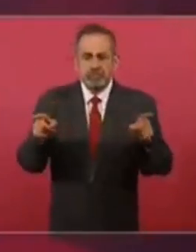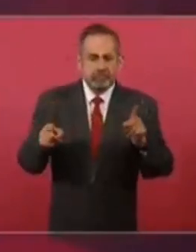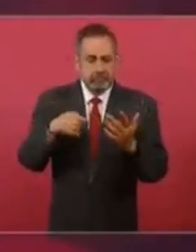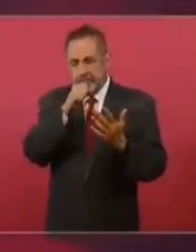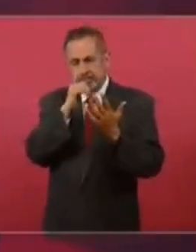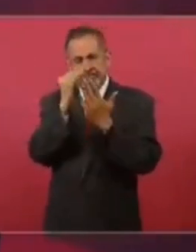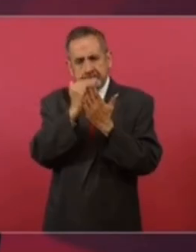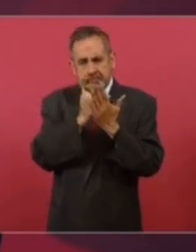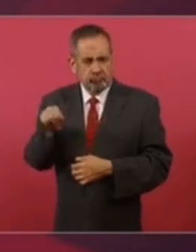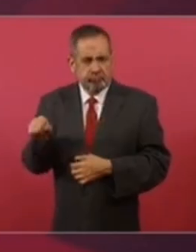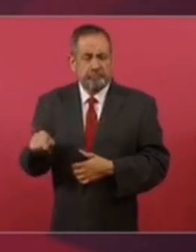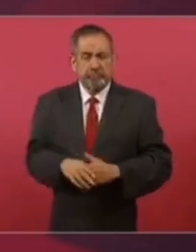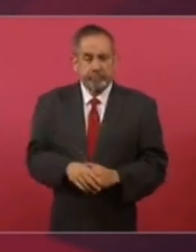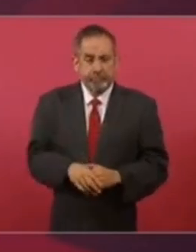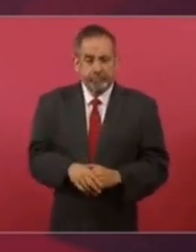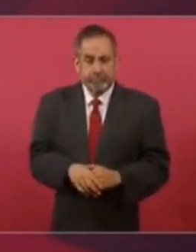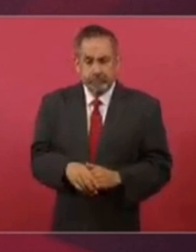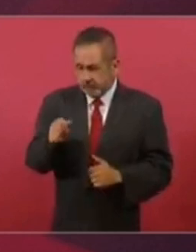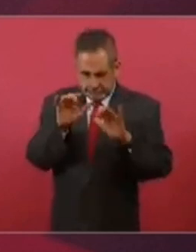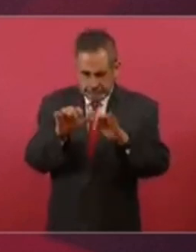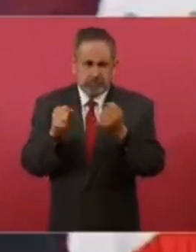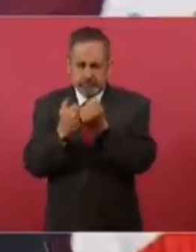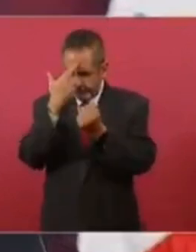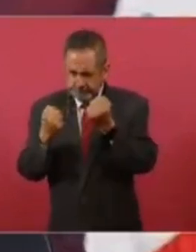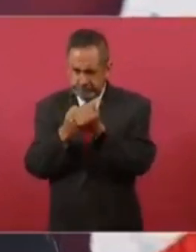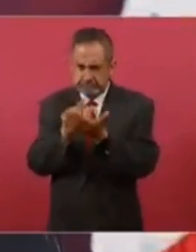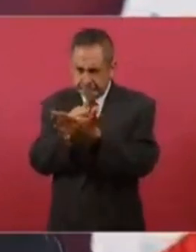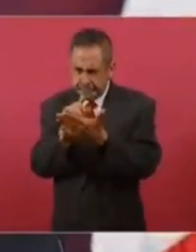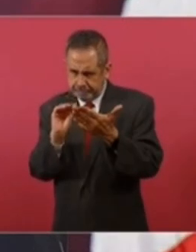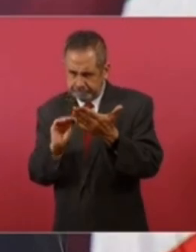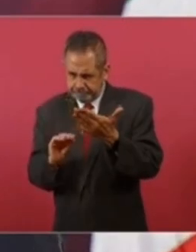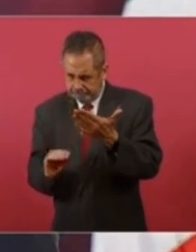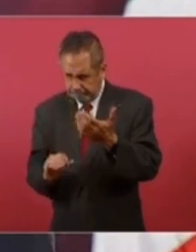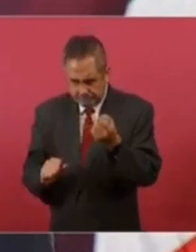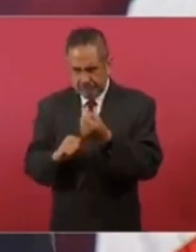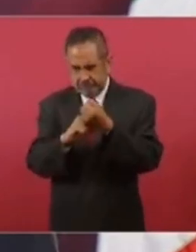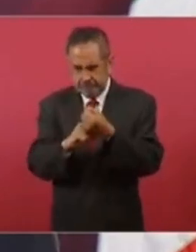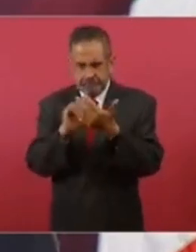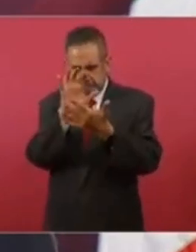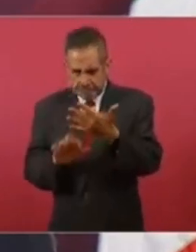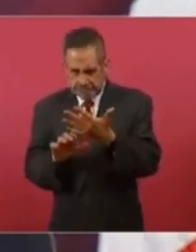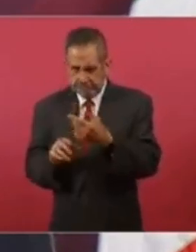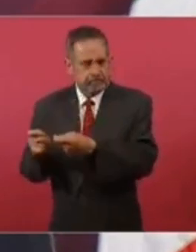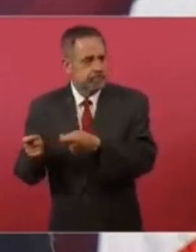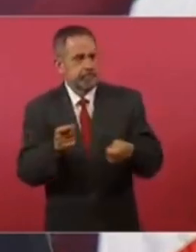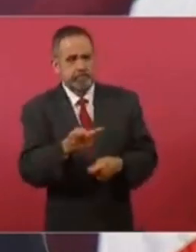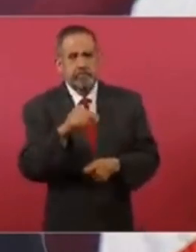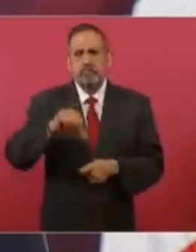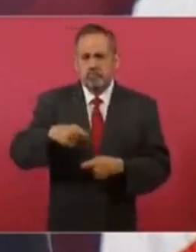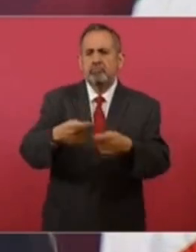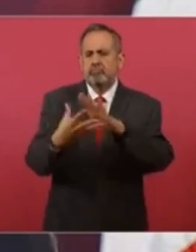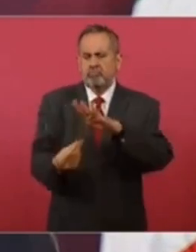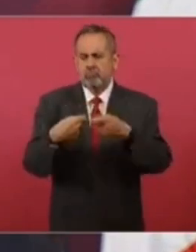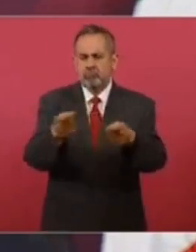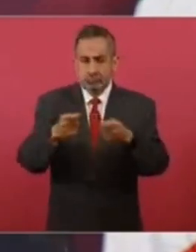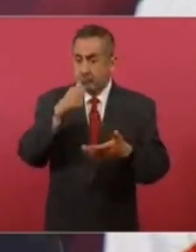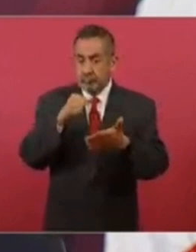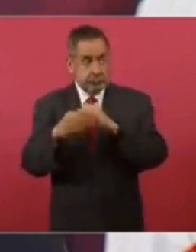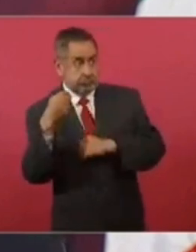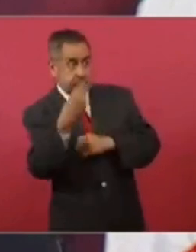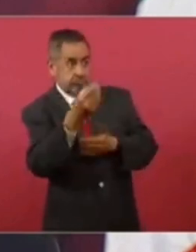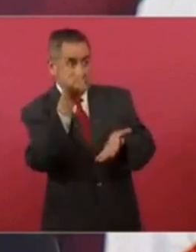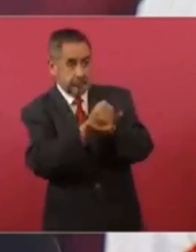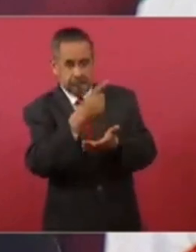la Secretaría de Gobernación. Se va a fundar el escrito a partir de este ordenamiento legal. Hoy se les va entregar a ustedes, una vez que se